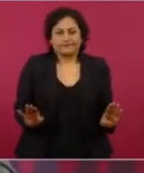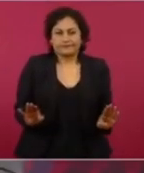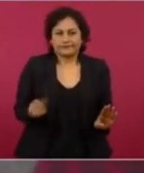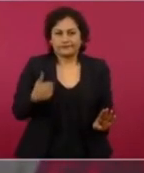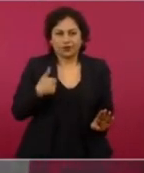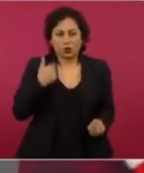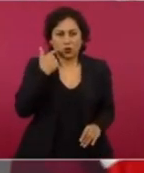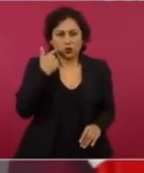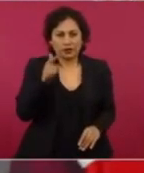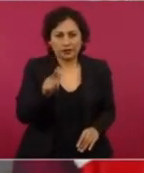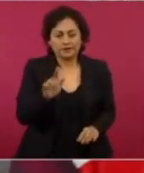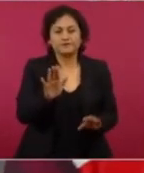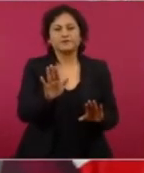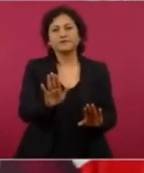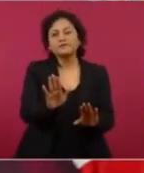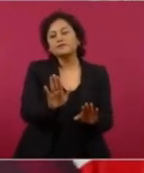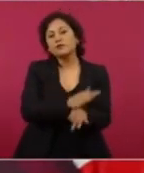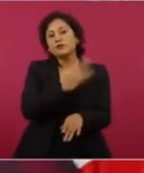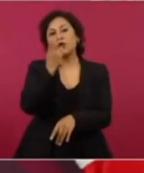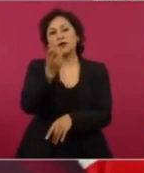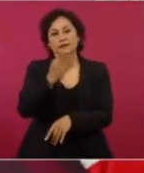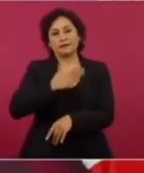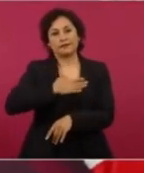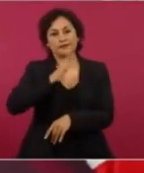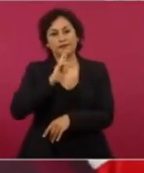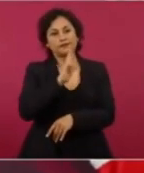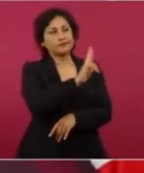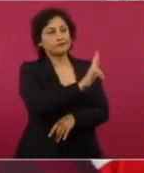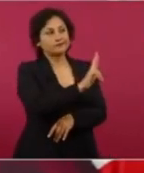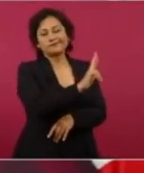Entonces, la respuesta fue no.